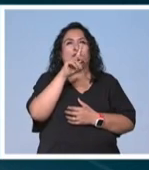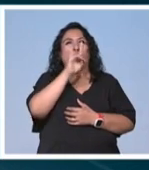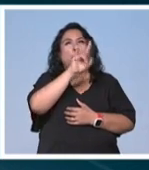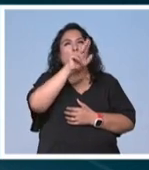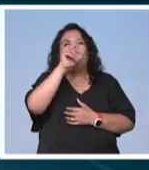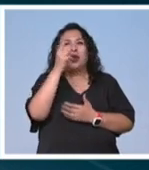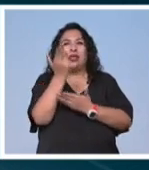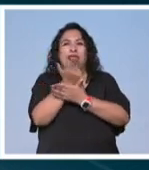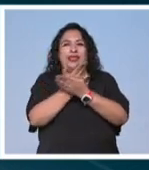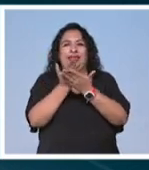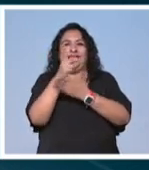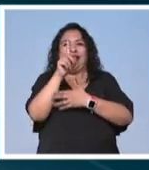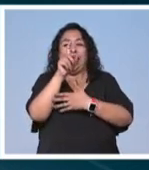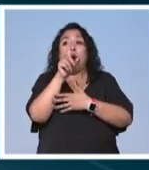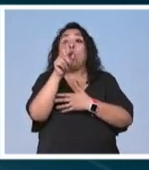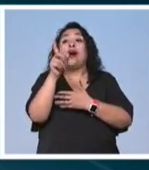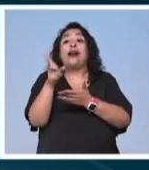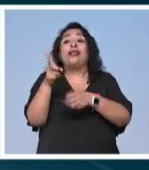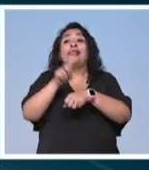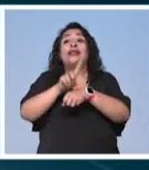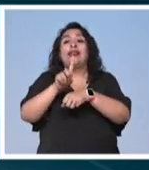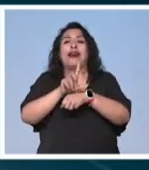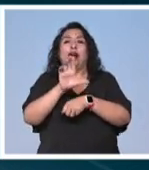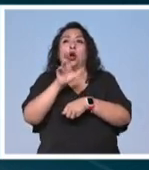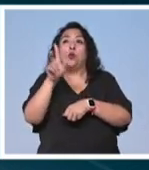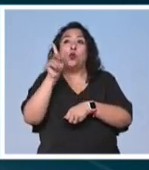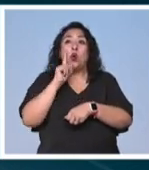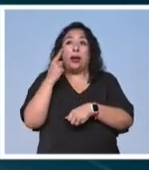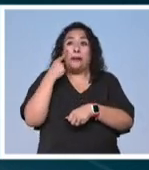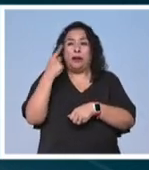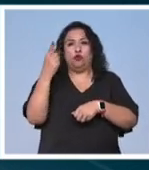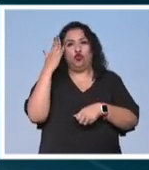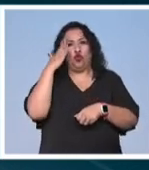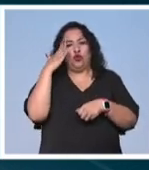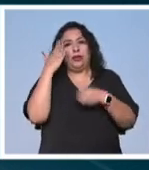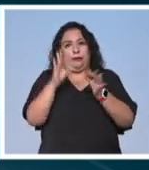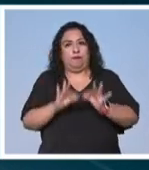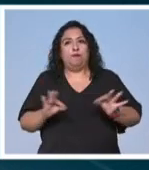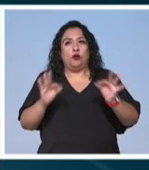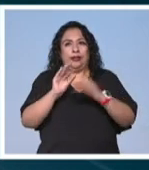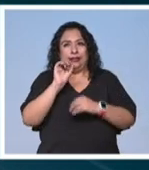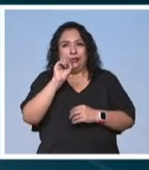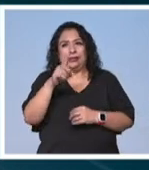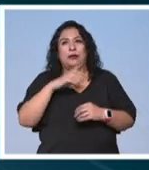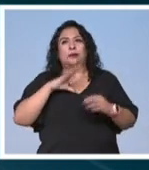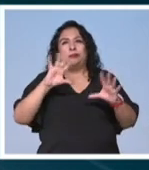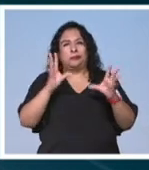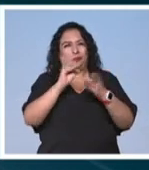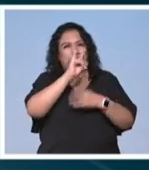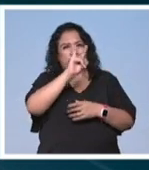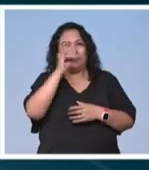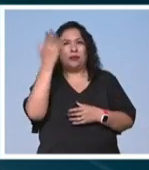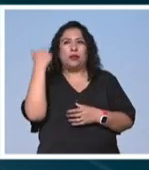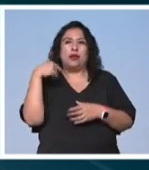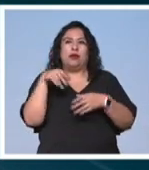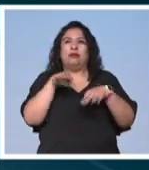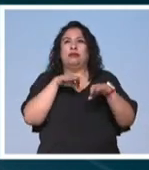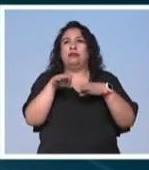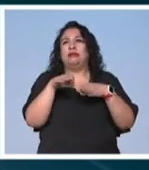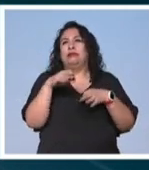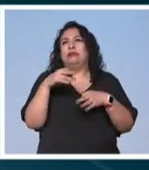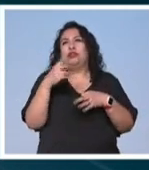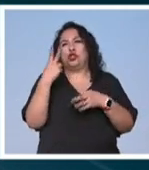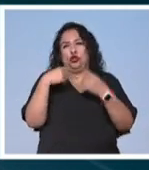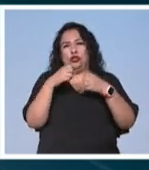diario erótico donde la figura femenina tiene un rol preponderante es una serie es vengo trabajando aproximadamente